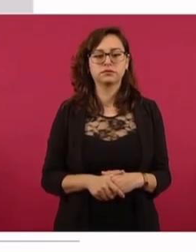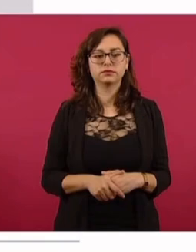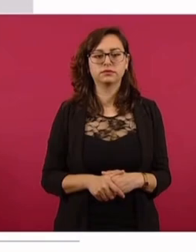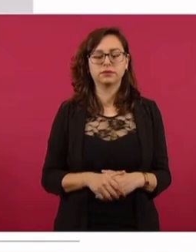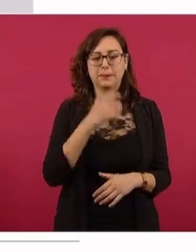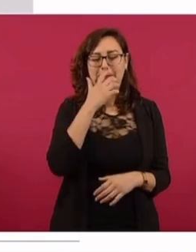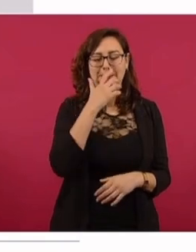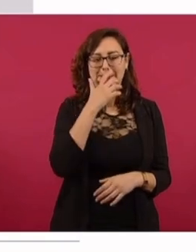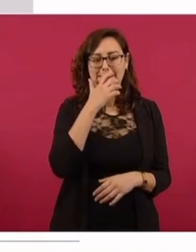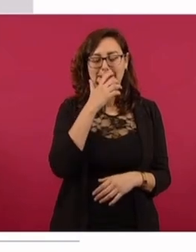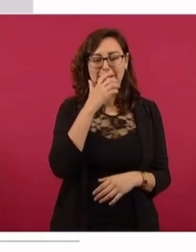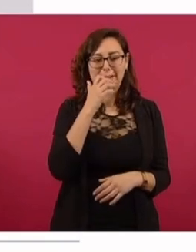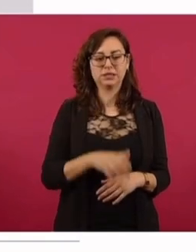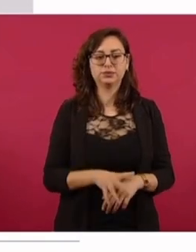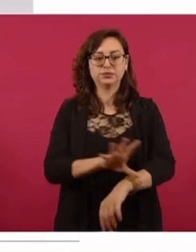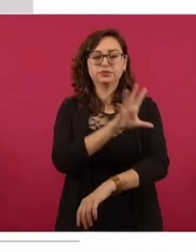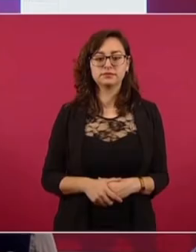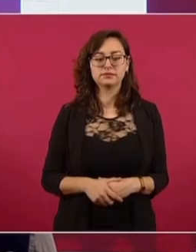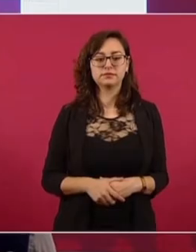en energéticos.